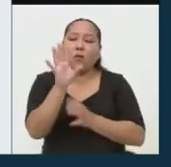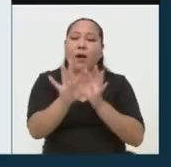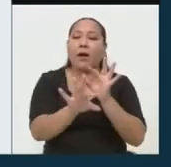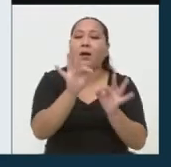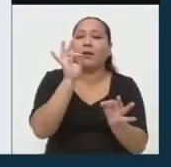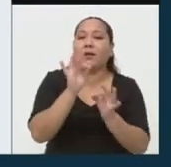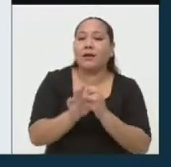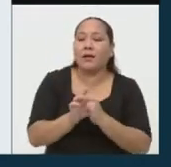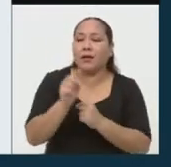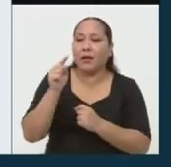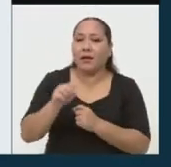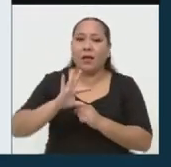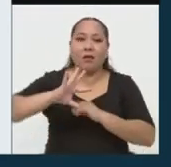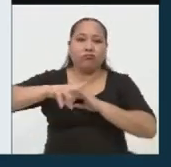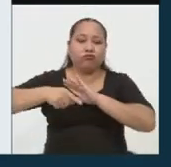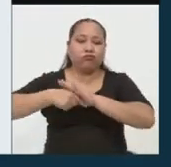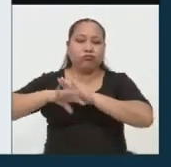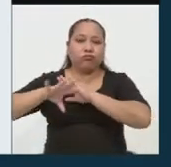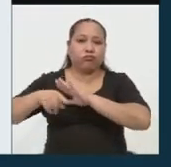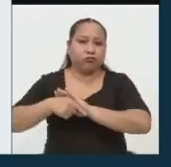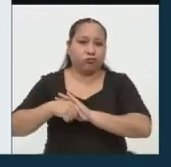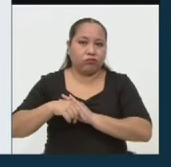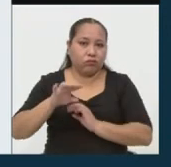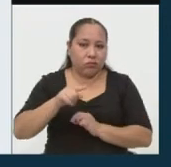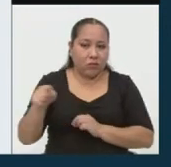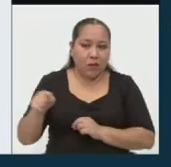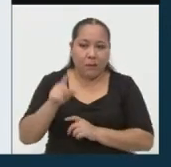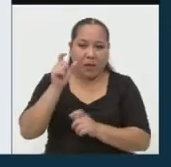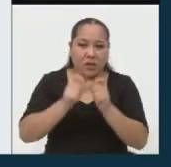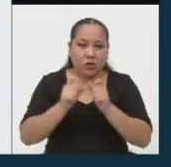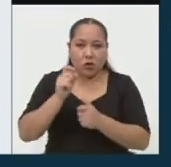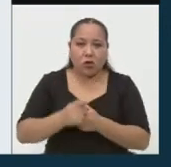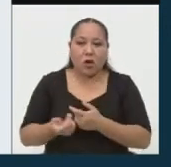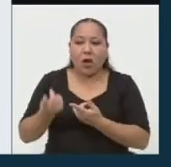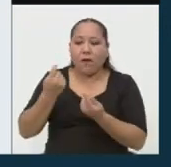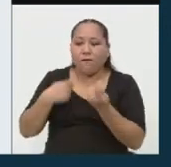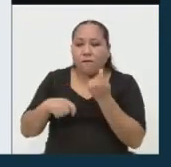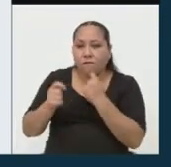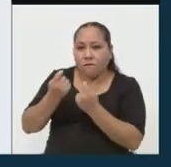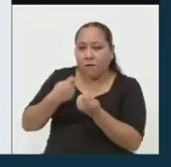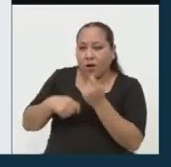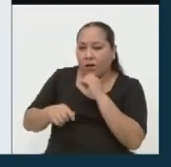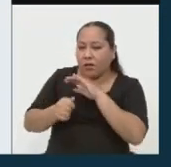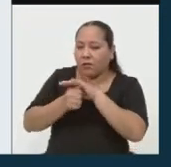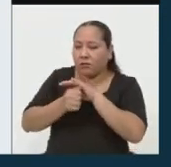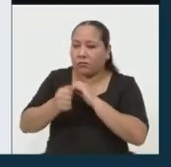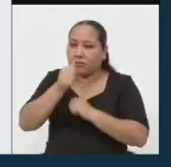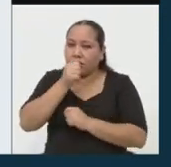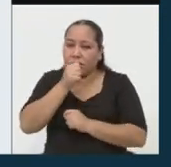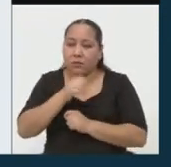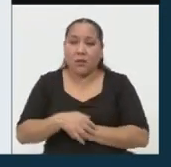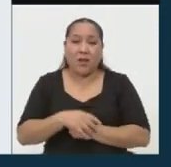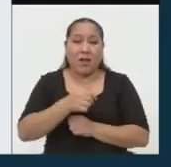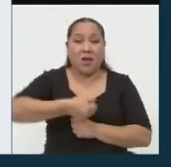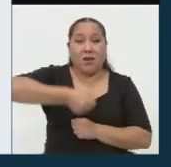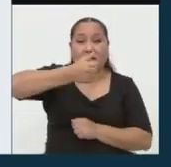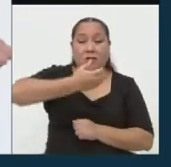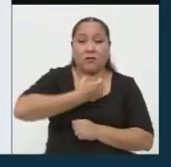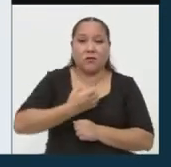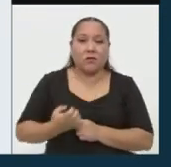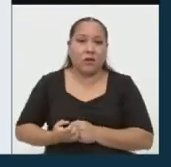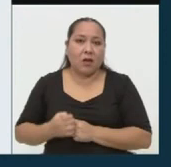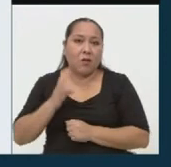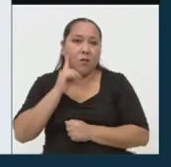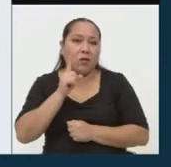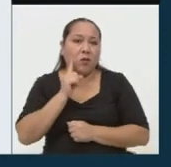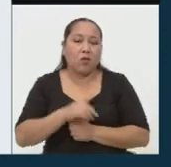por candidatos delincuentes, candidatos que trafican, funcionarios que engañan a la población como el escándalo